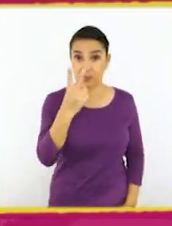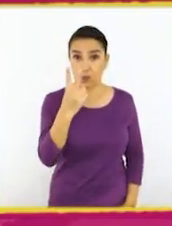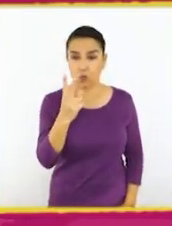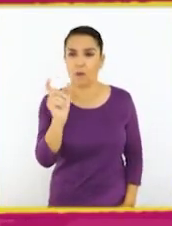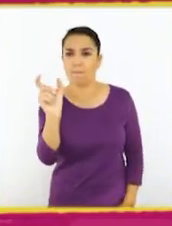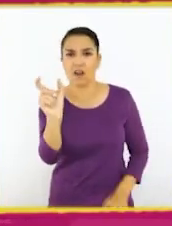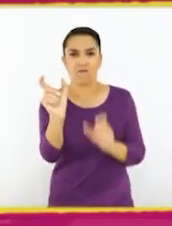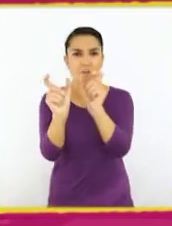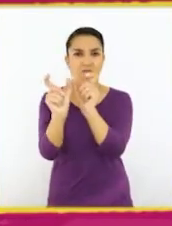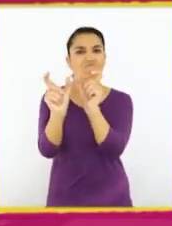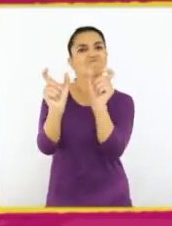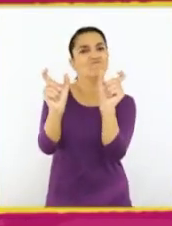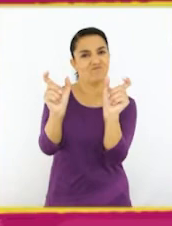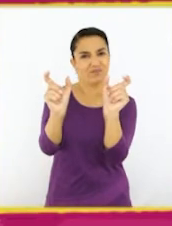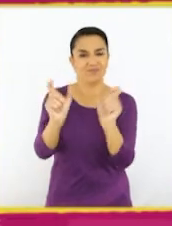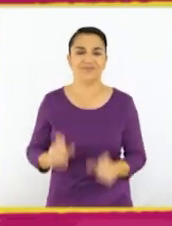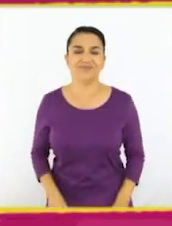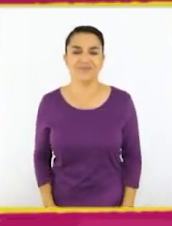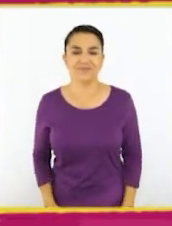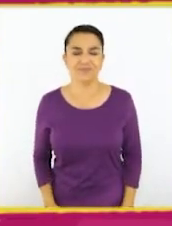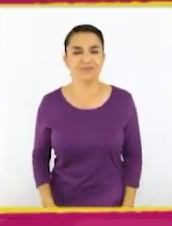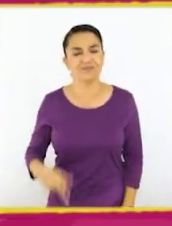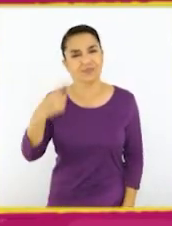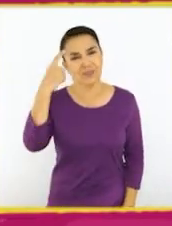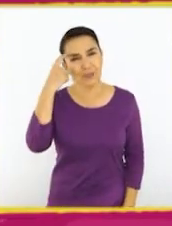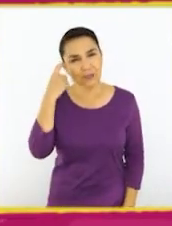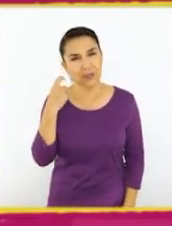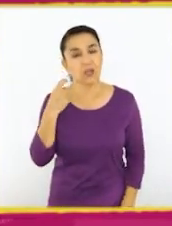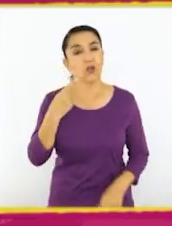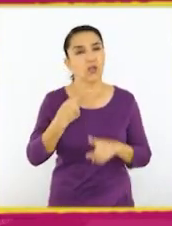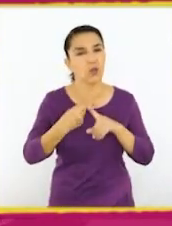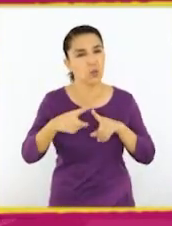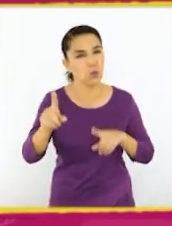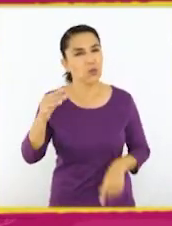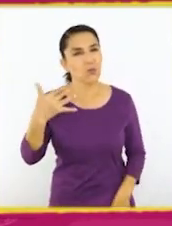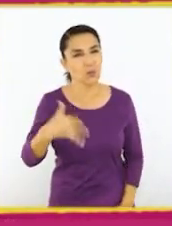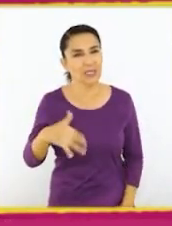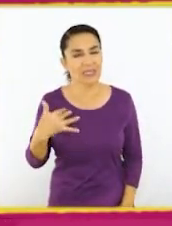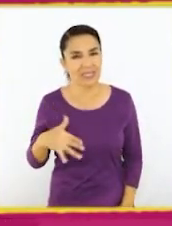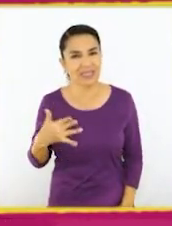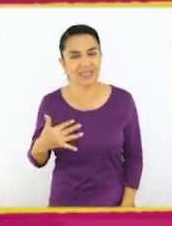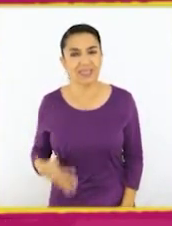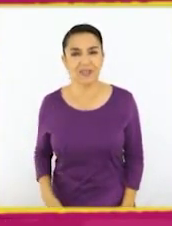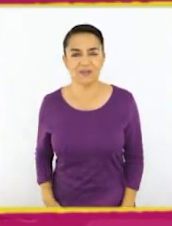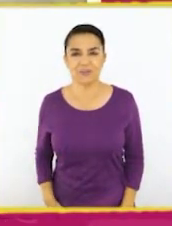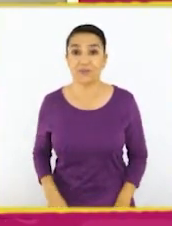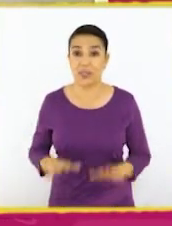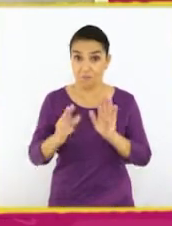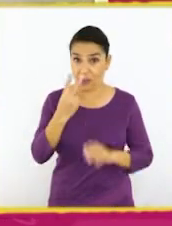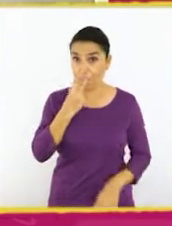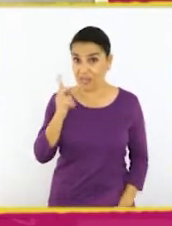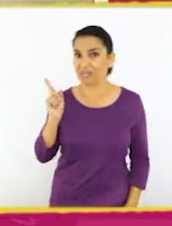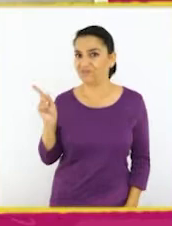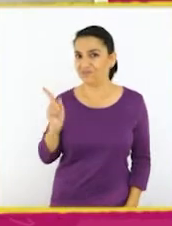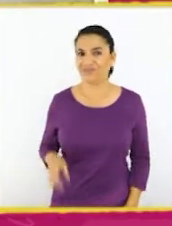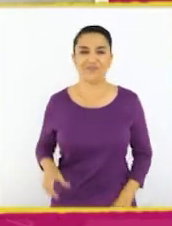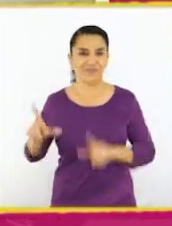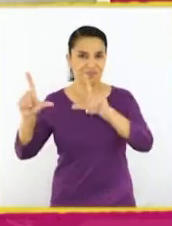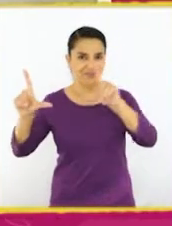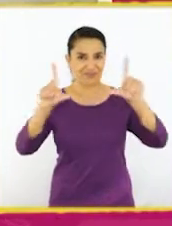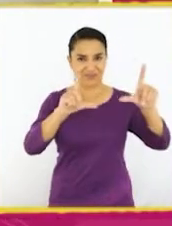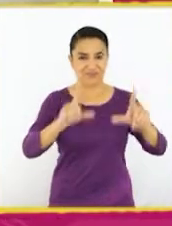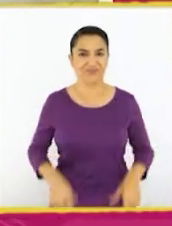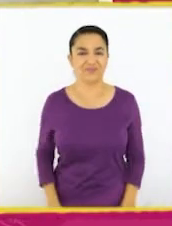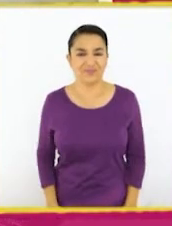separar bien las palabras. Creo que otra cosa importante... A ver, miren estas imágenes.